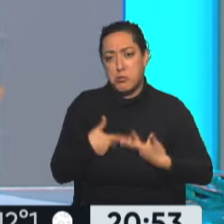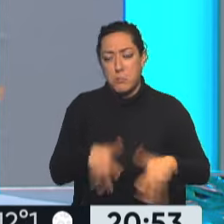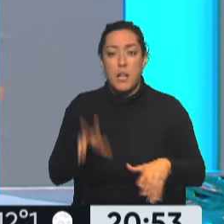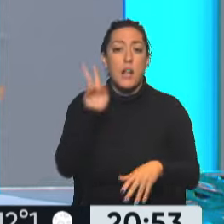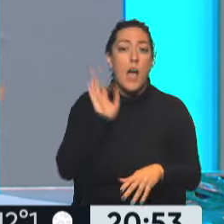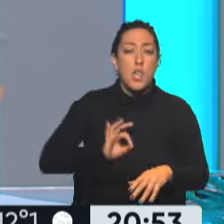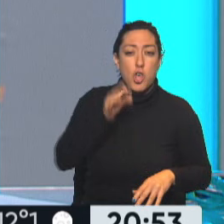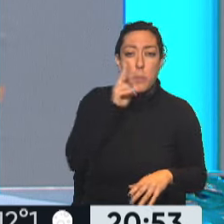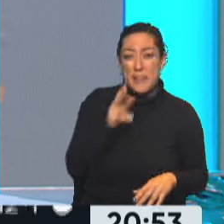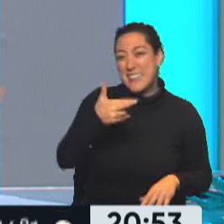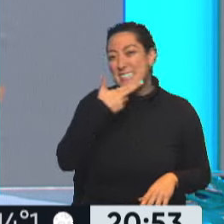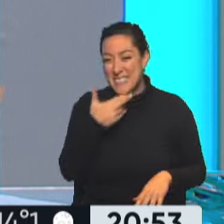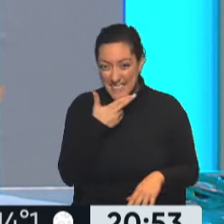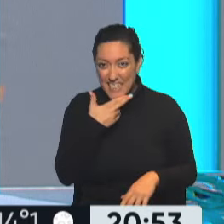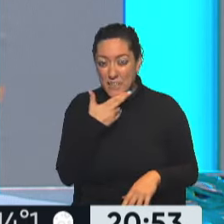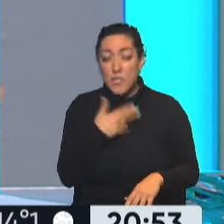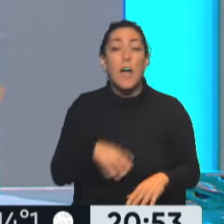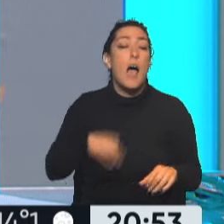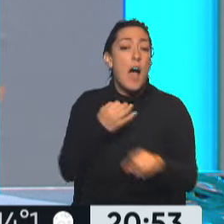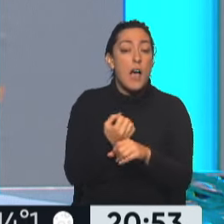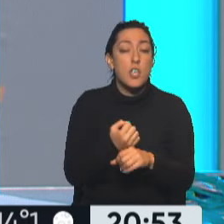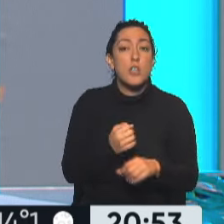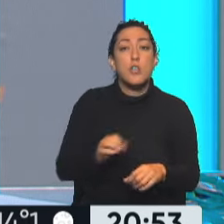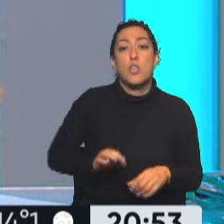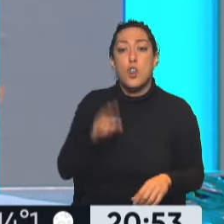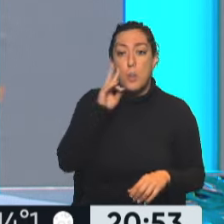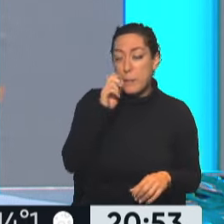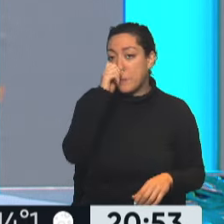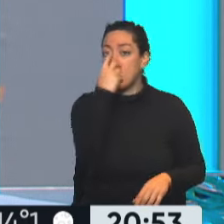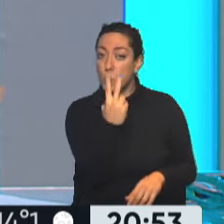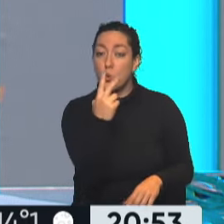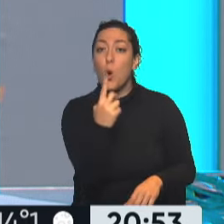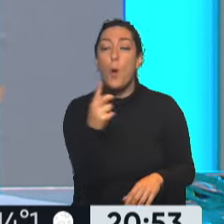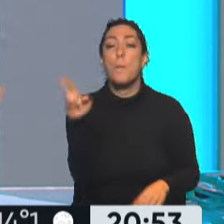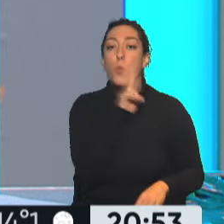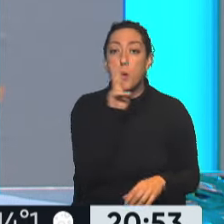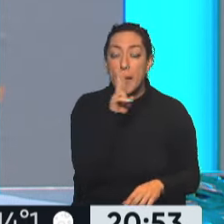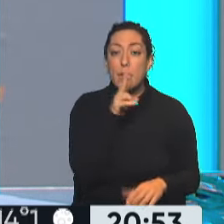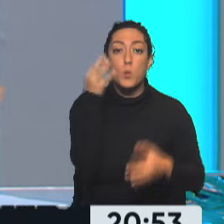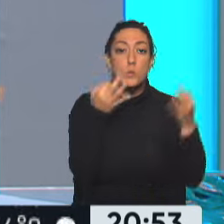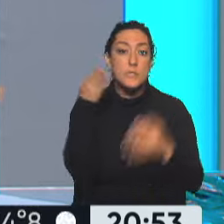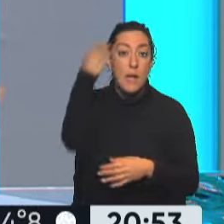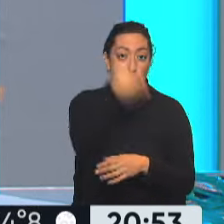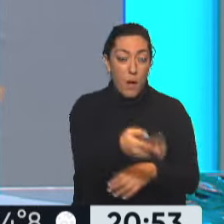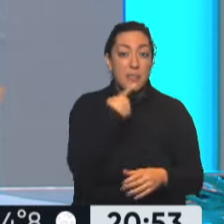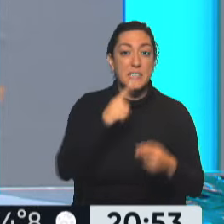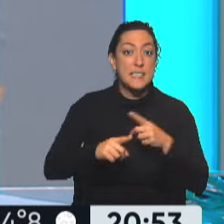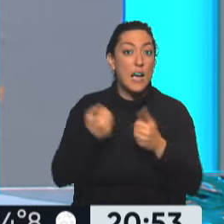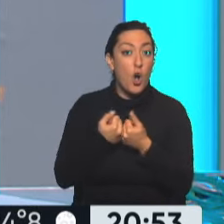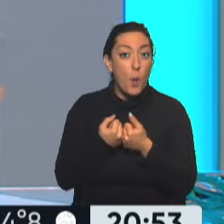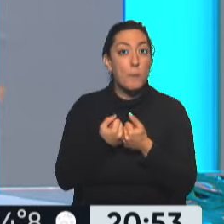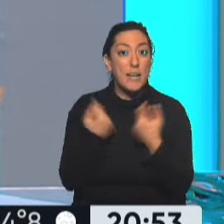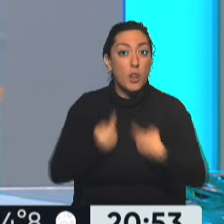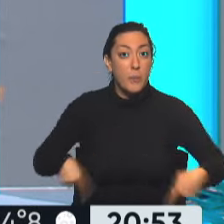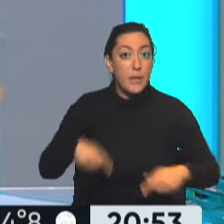2017. 2021, 2021, ellas se presentan a la justicia diciendo que había firmado ese convenio de